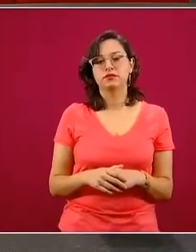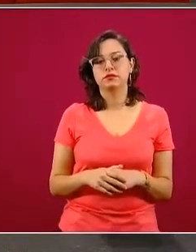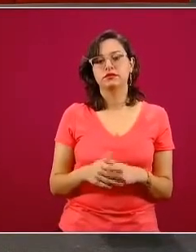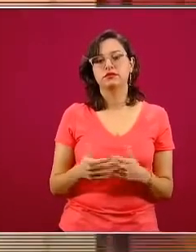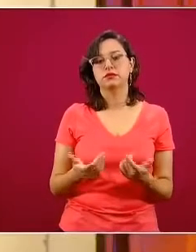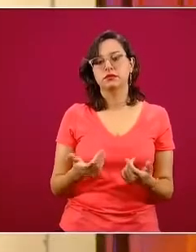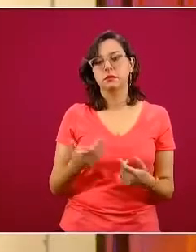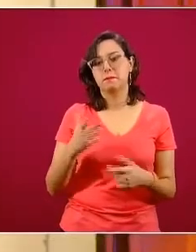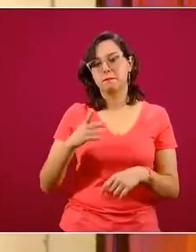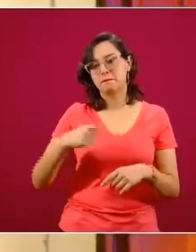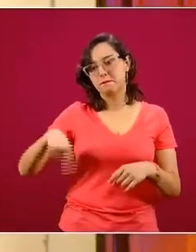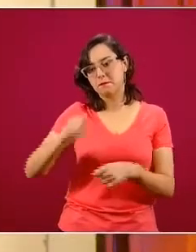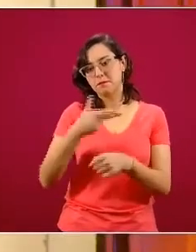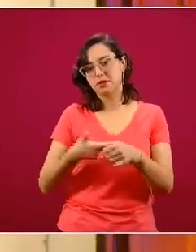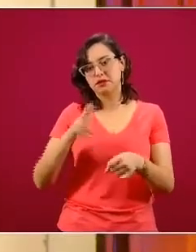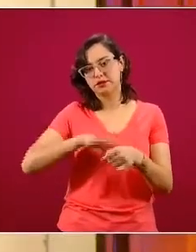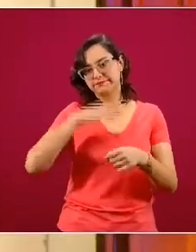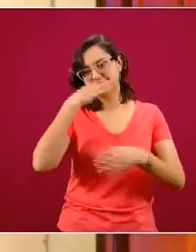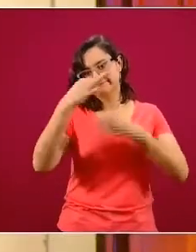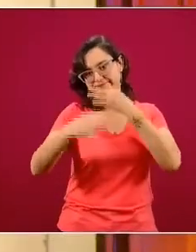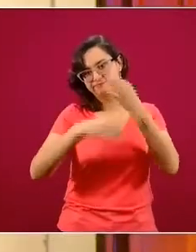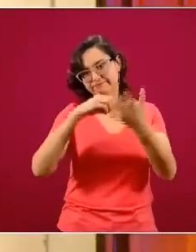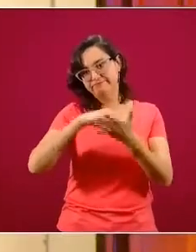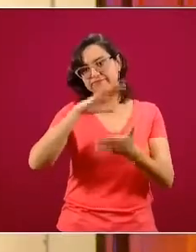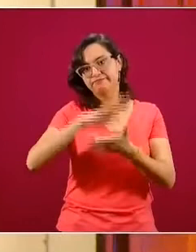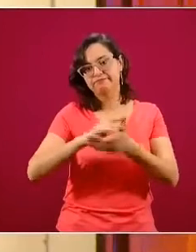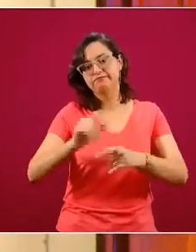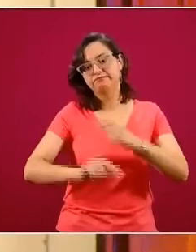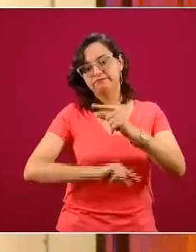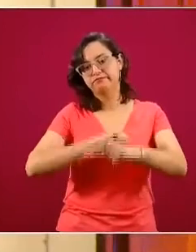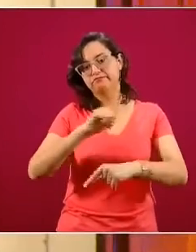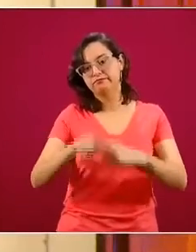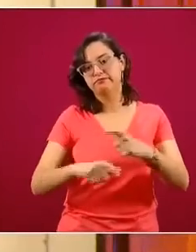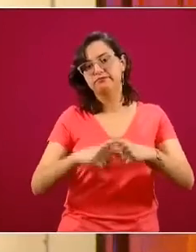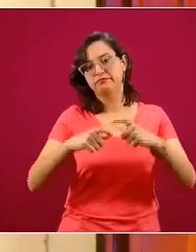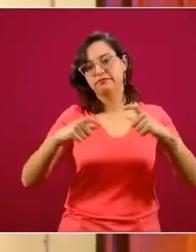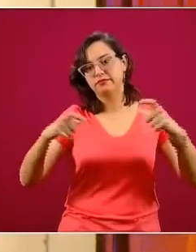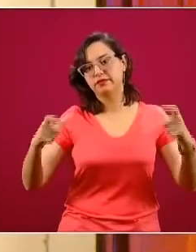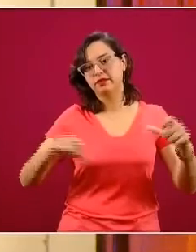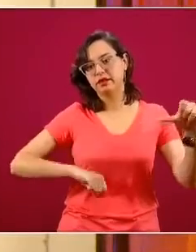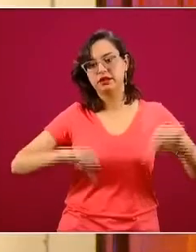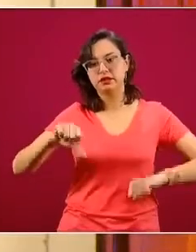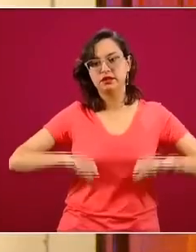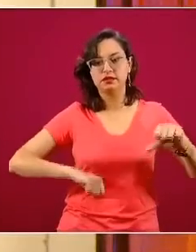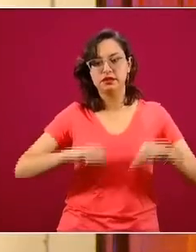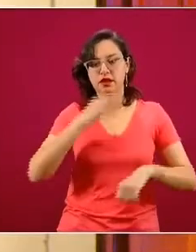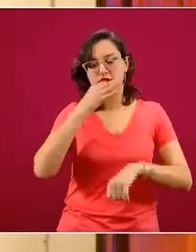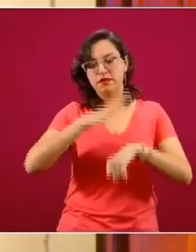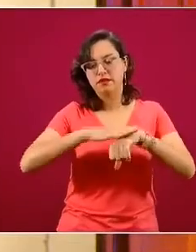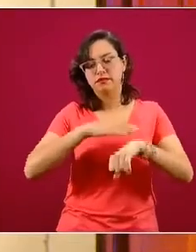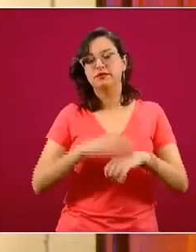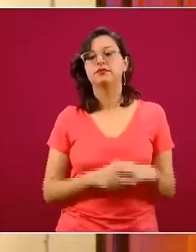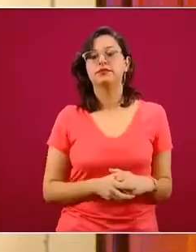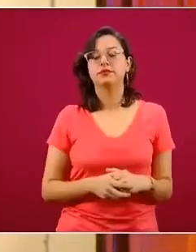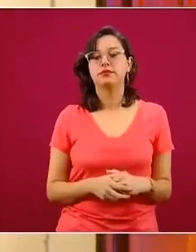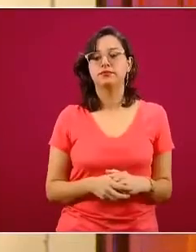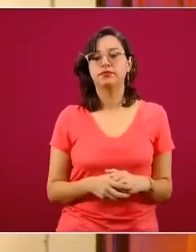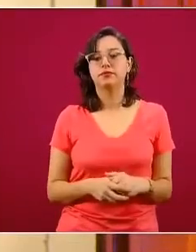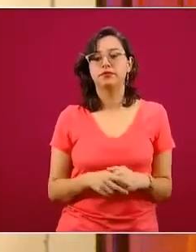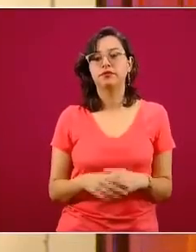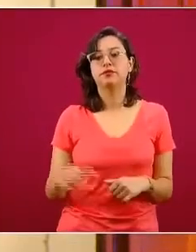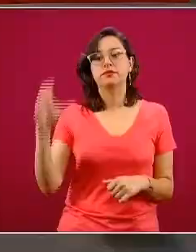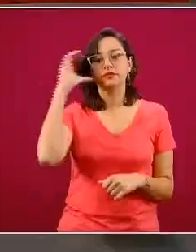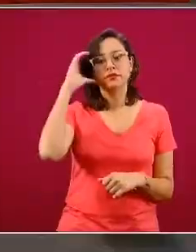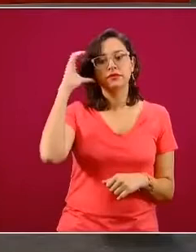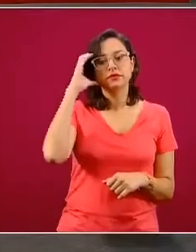% la notificación, y así vamos incrementando esta actividad. En relación a las camas IRAJ